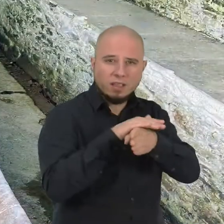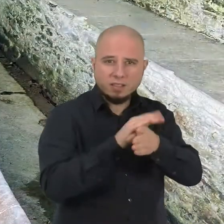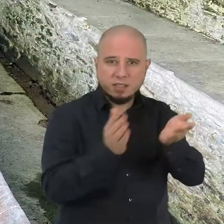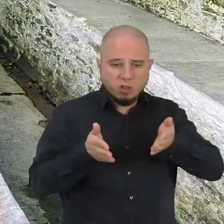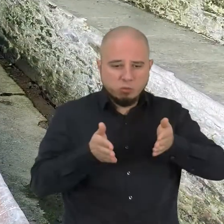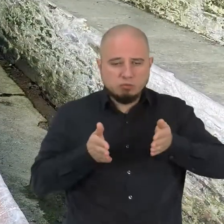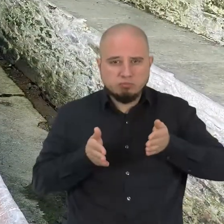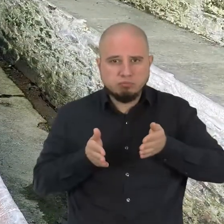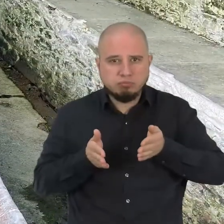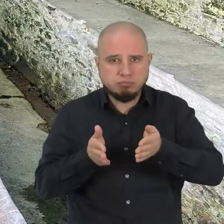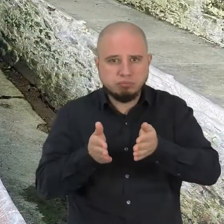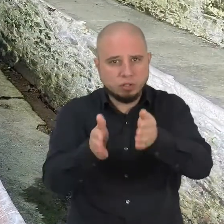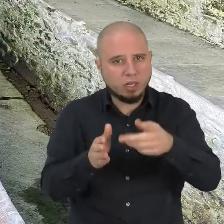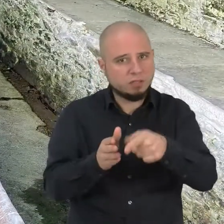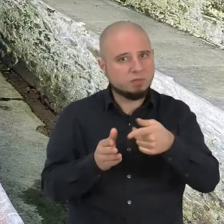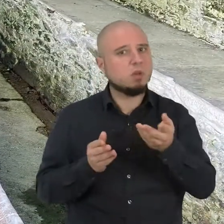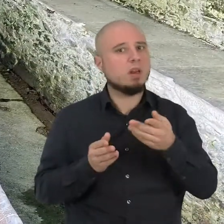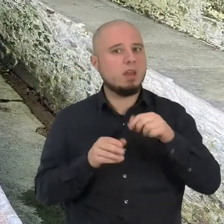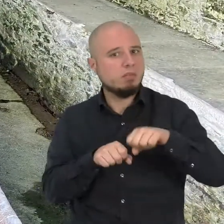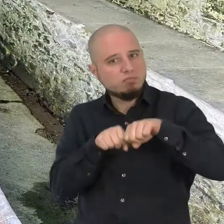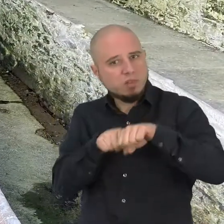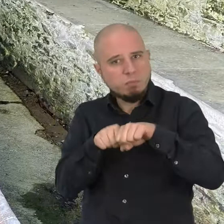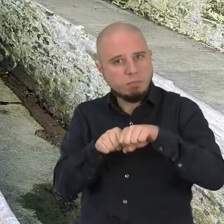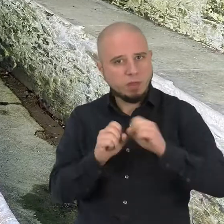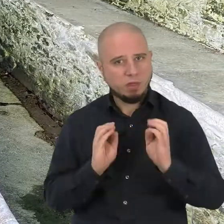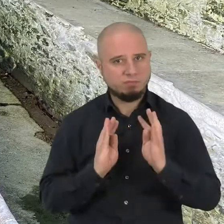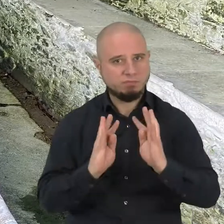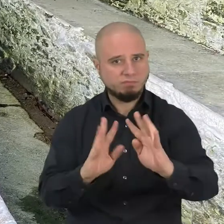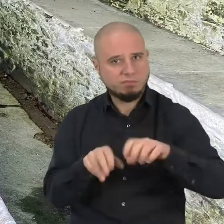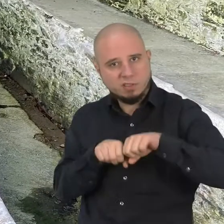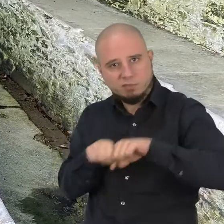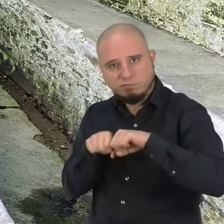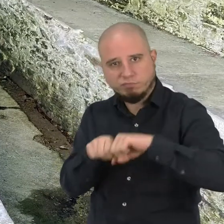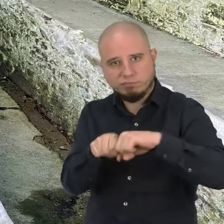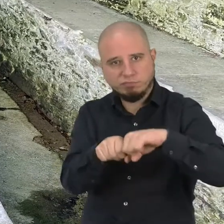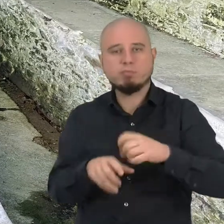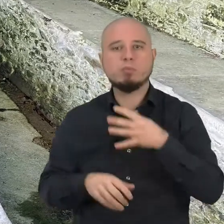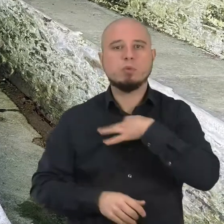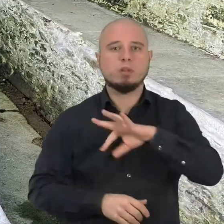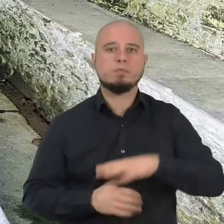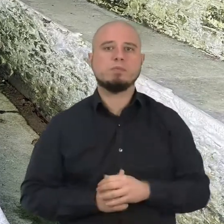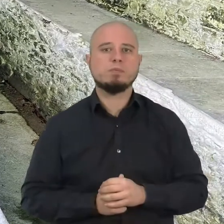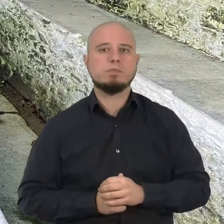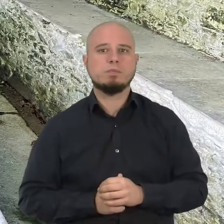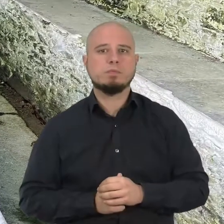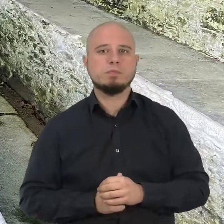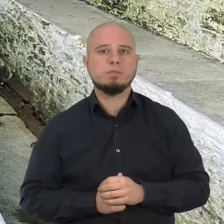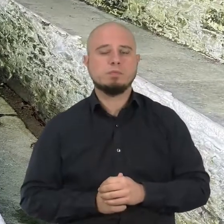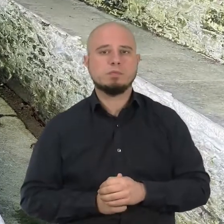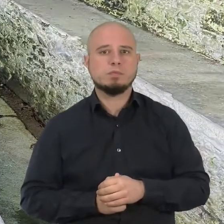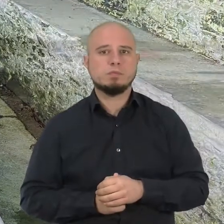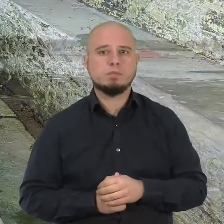En el interior encontrarás una gran pila longitudinal donde poder realizar las tareas de limpieza a ambos lados.